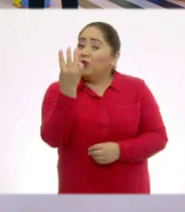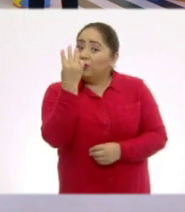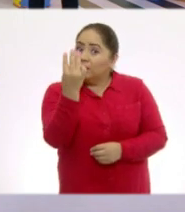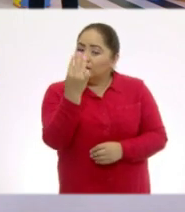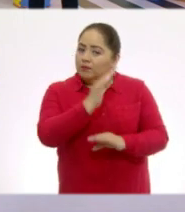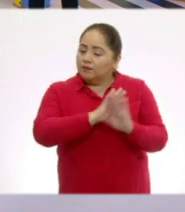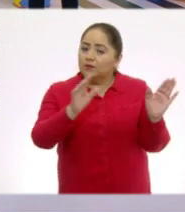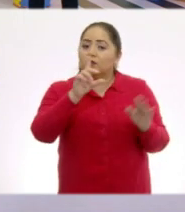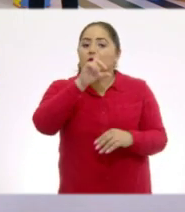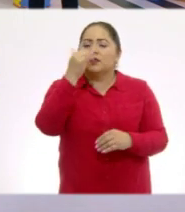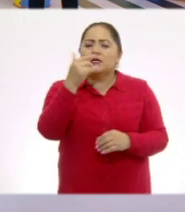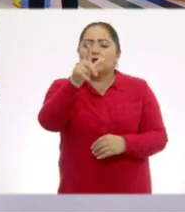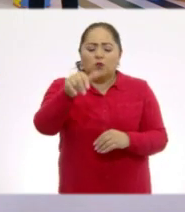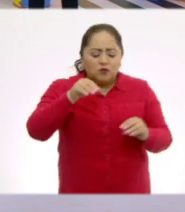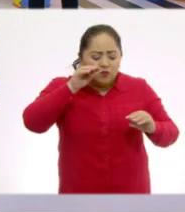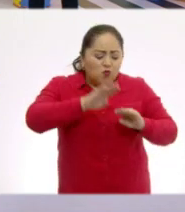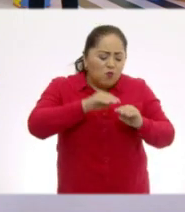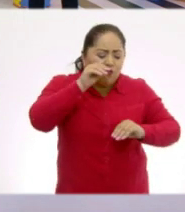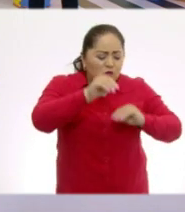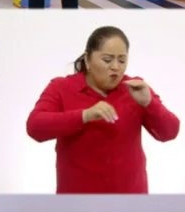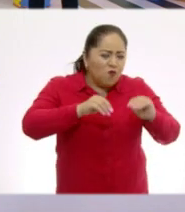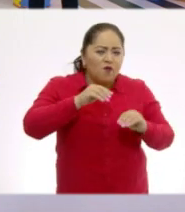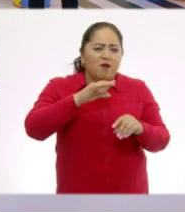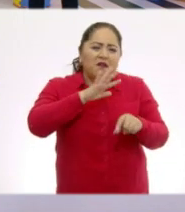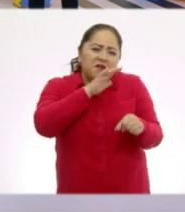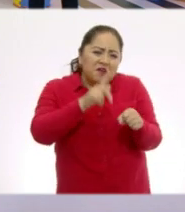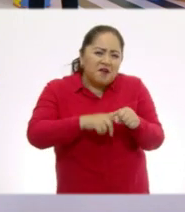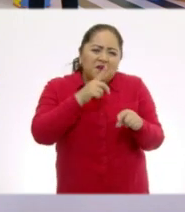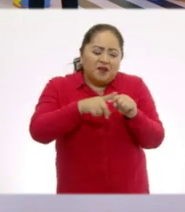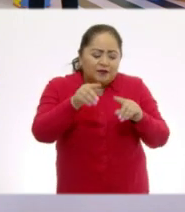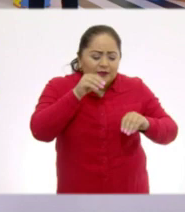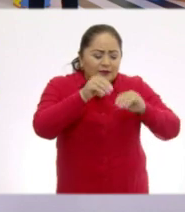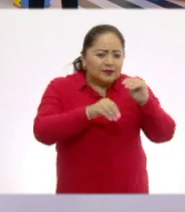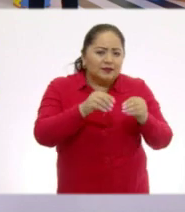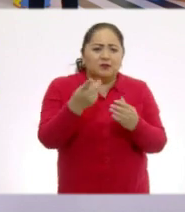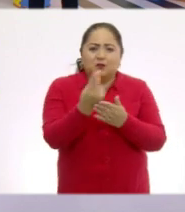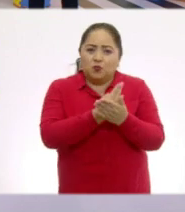Y traten de formar una figura. Dibújenla.